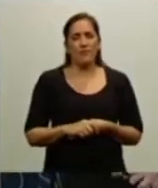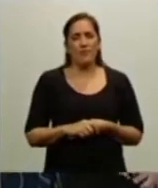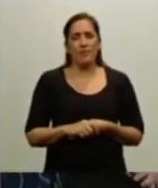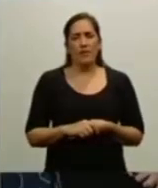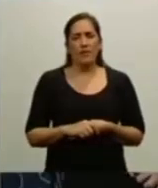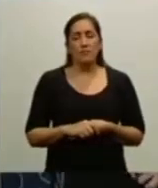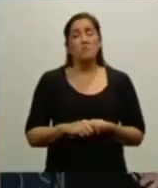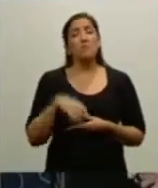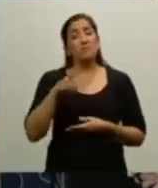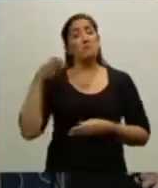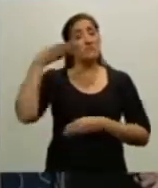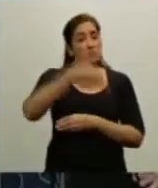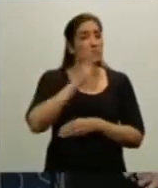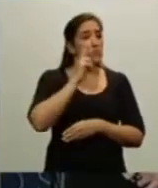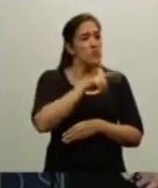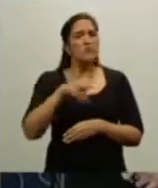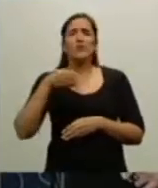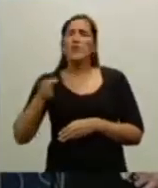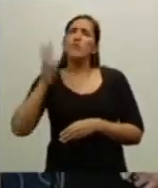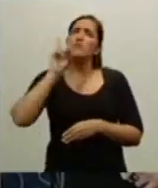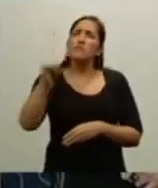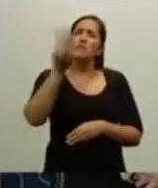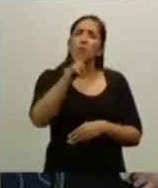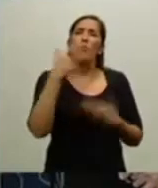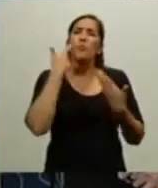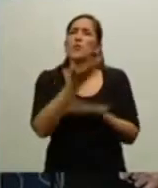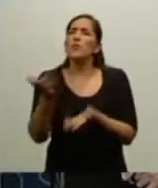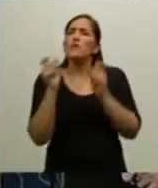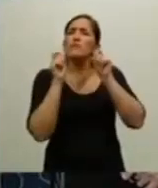que es geográfico,